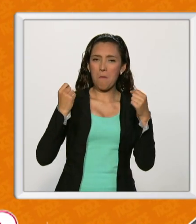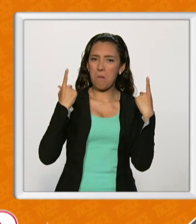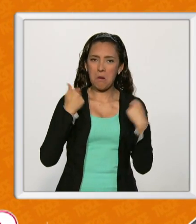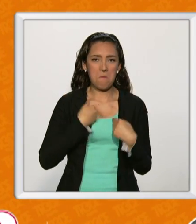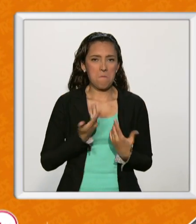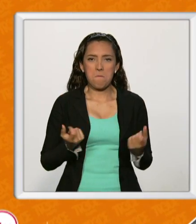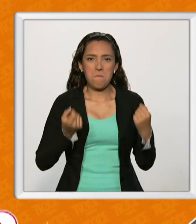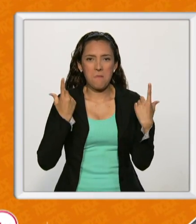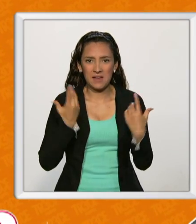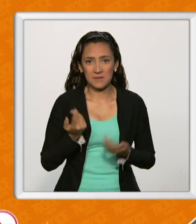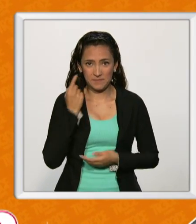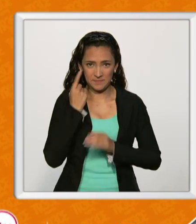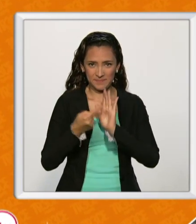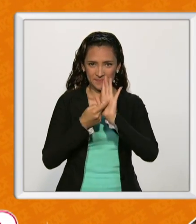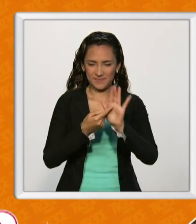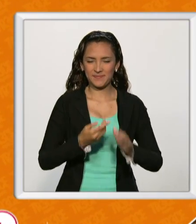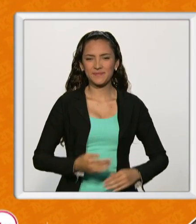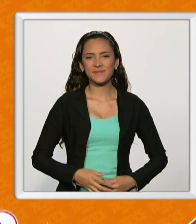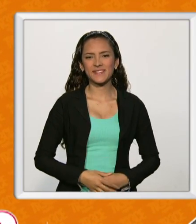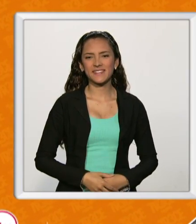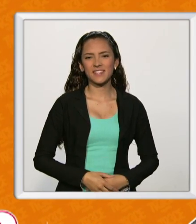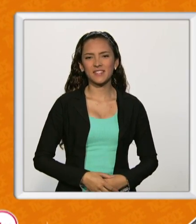Vean la nota para que todos estemos enterados.